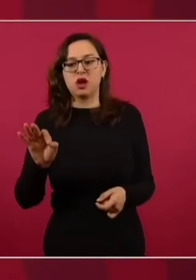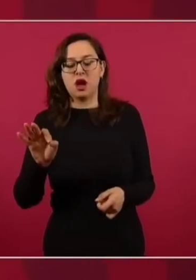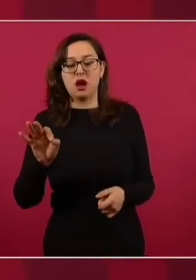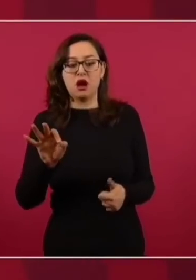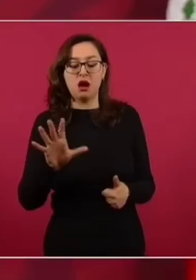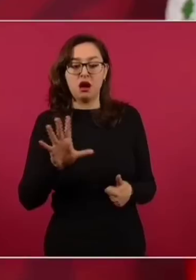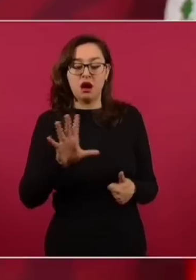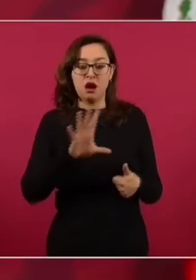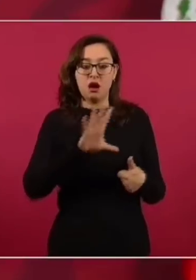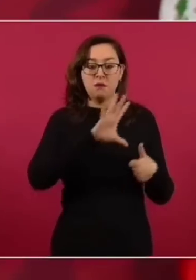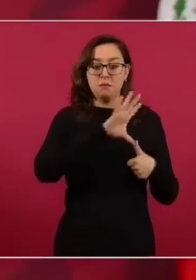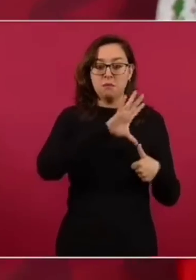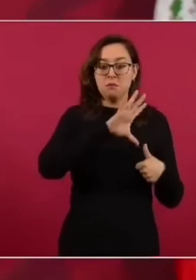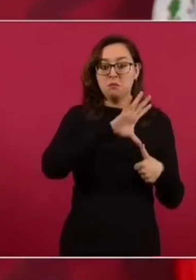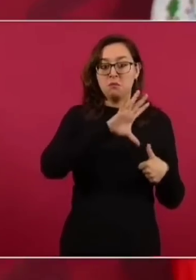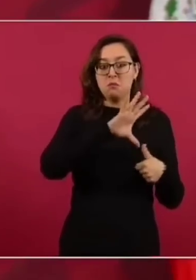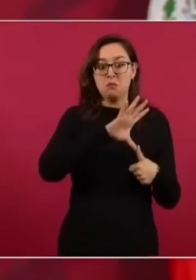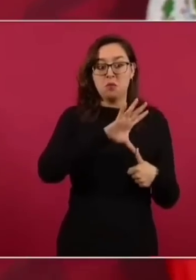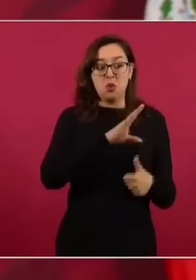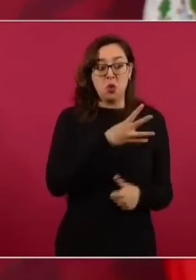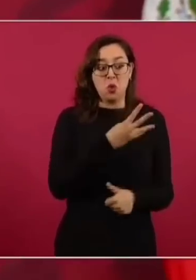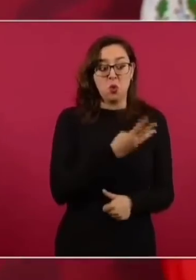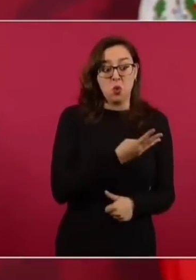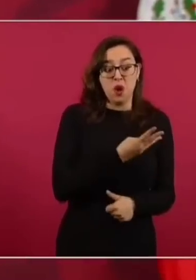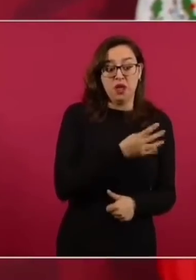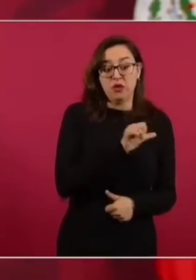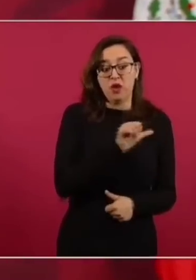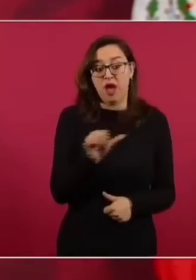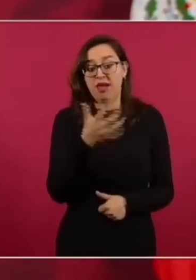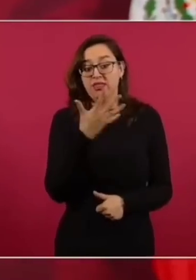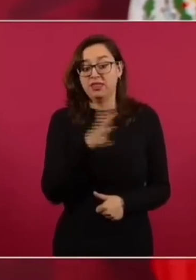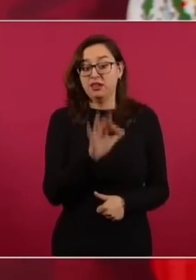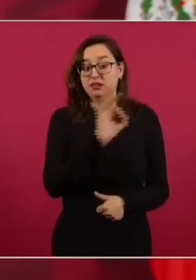vamos a estar entre el 4 y el 10 por ciento.